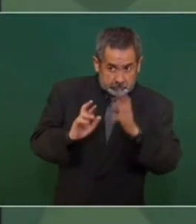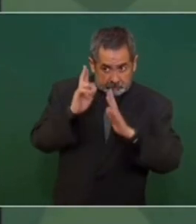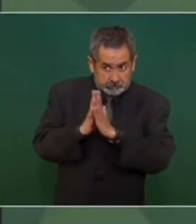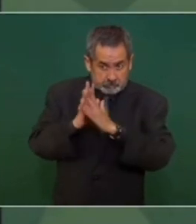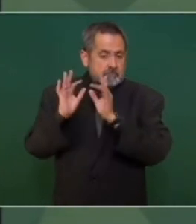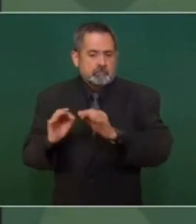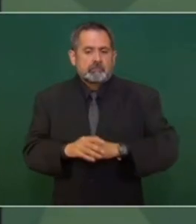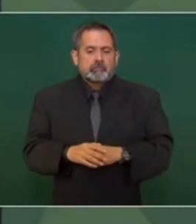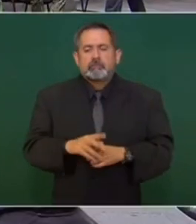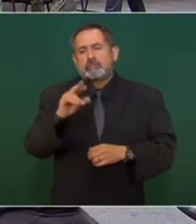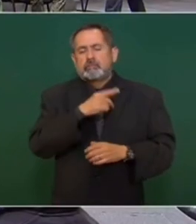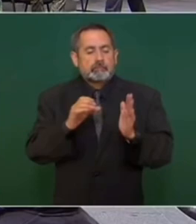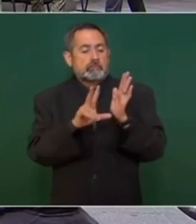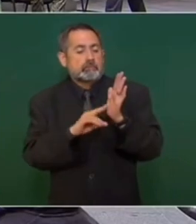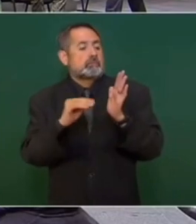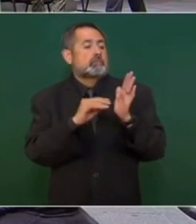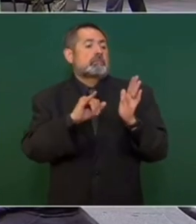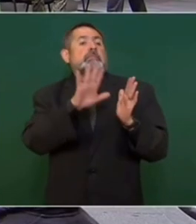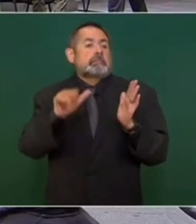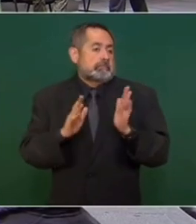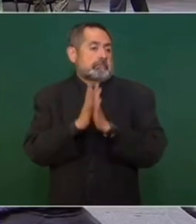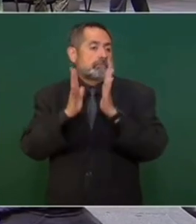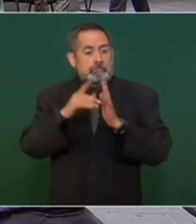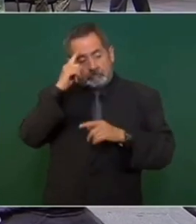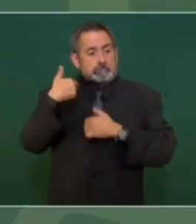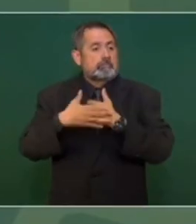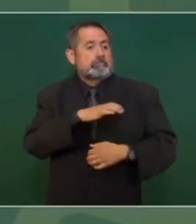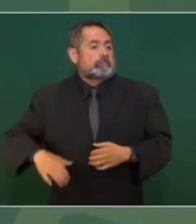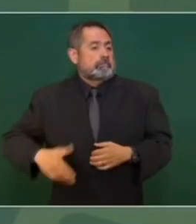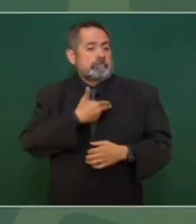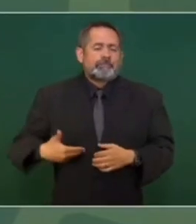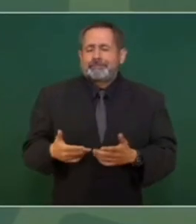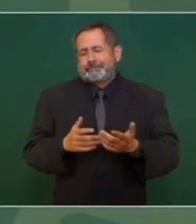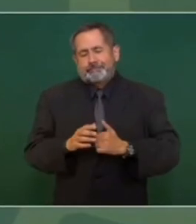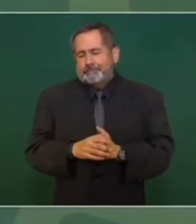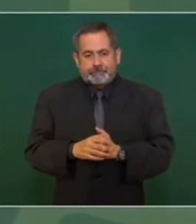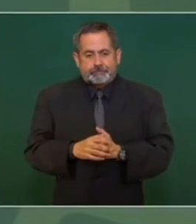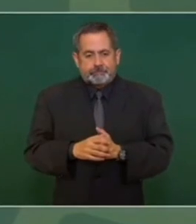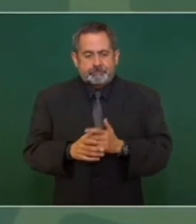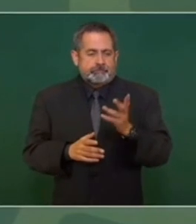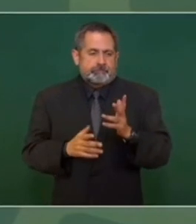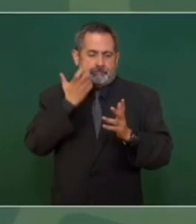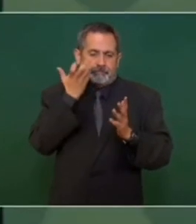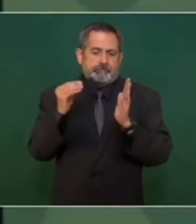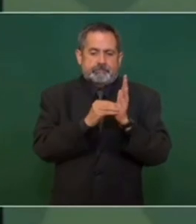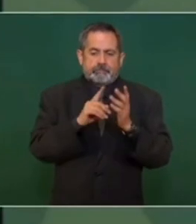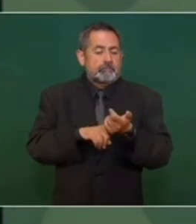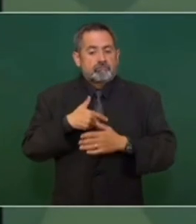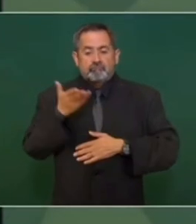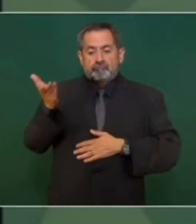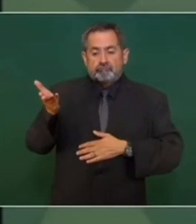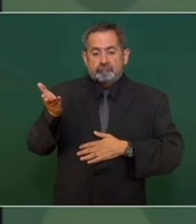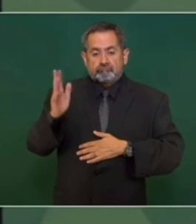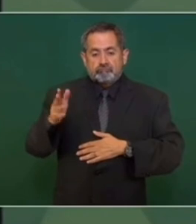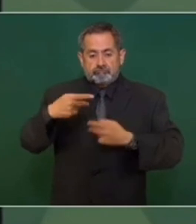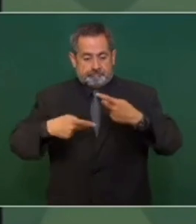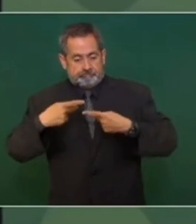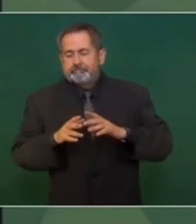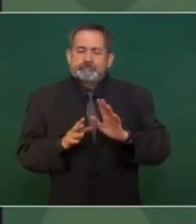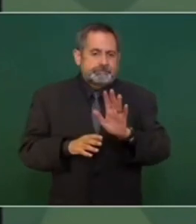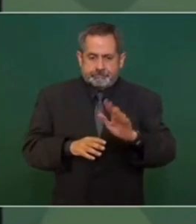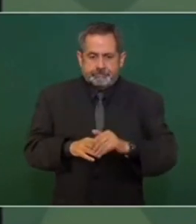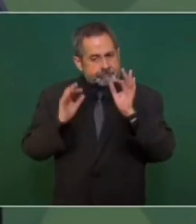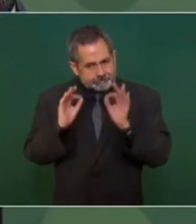currículo donde estuve participando para ser candidato a la presidencia y solicité ser encuestado.